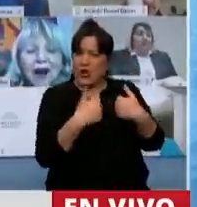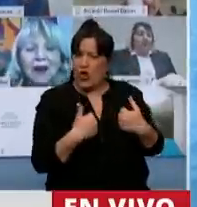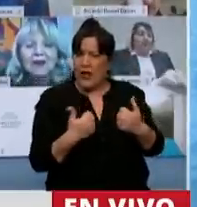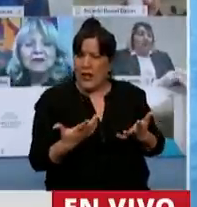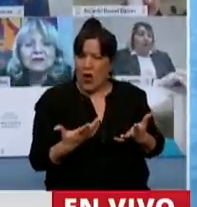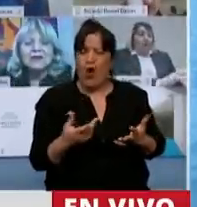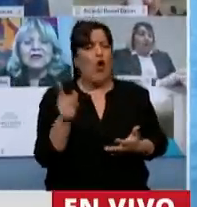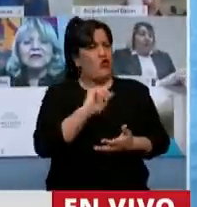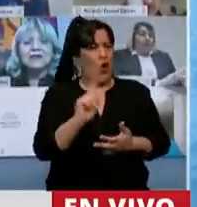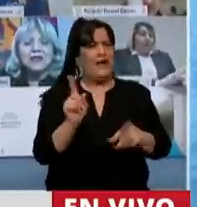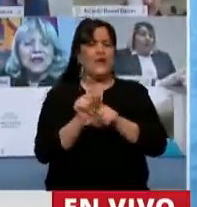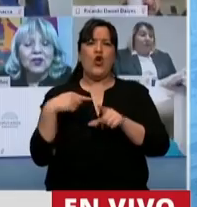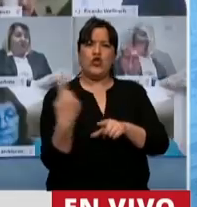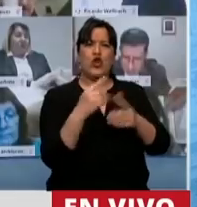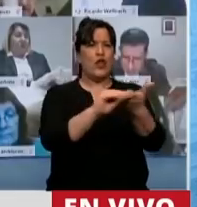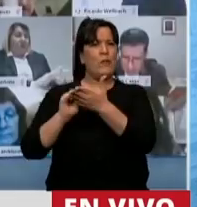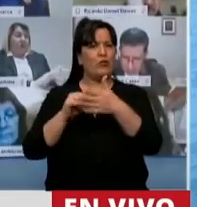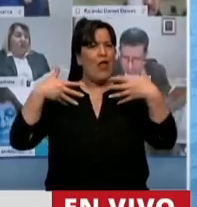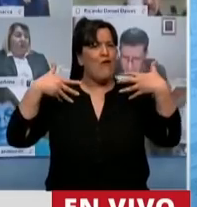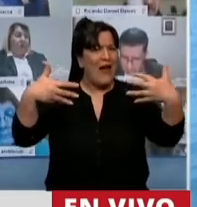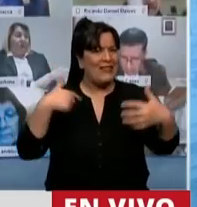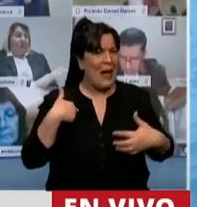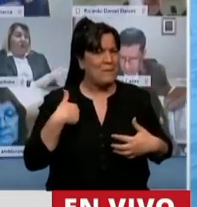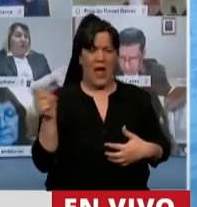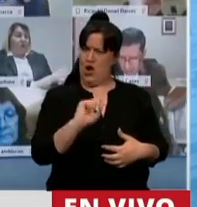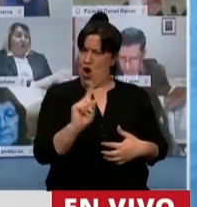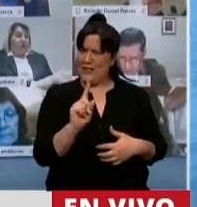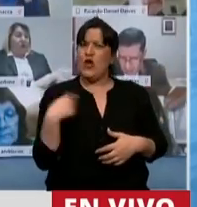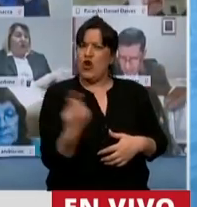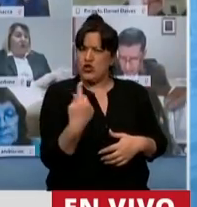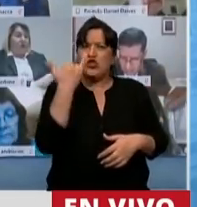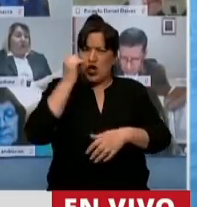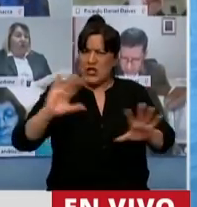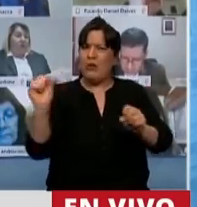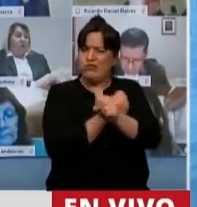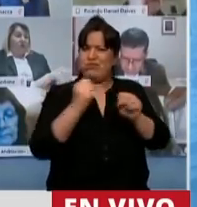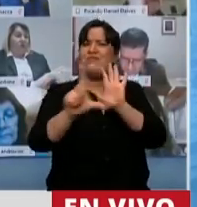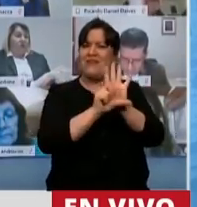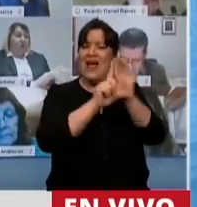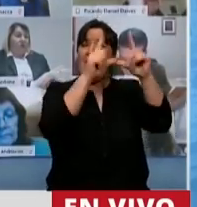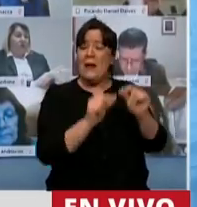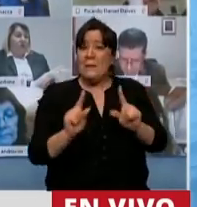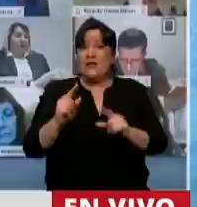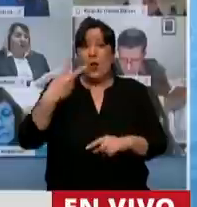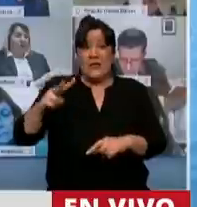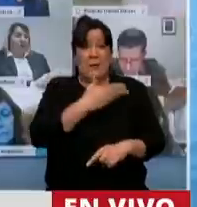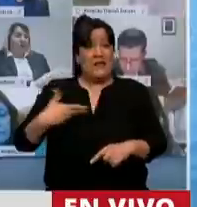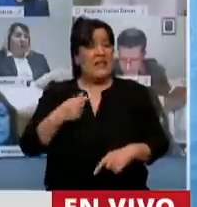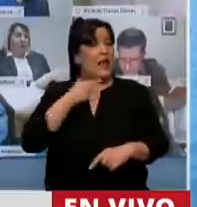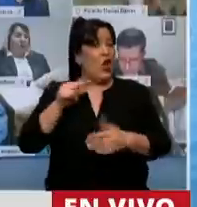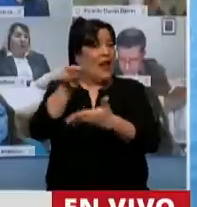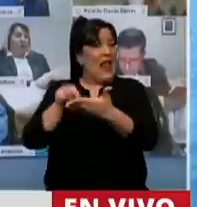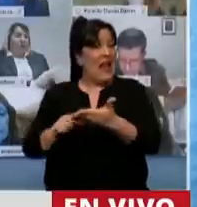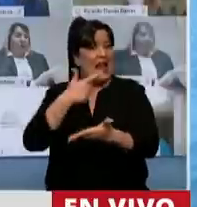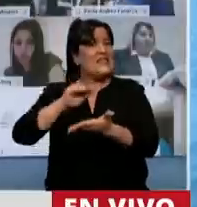diputados fantasmas, ya habían votado una ley con artículos fantasmas que la vicepresidenta no quiso leer en el